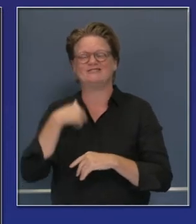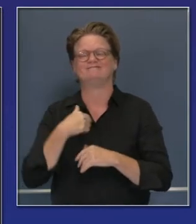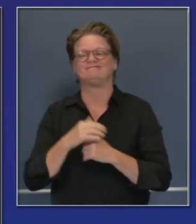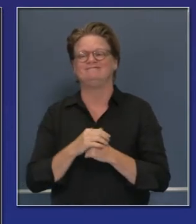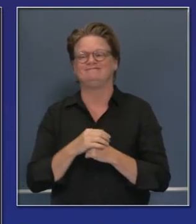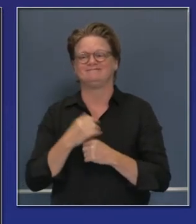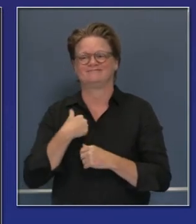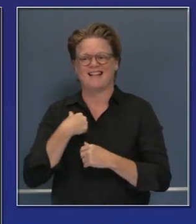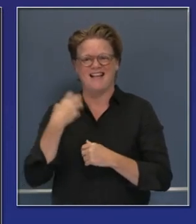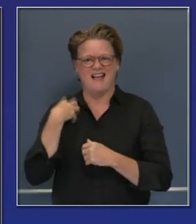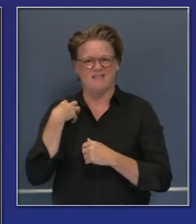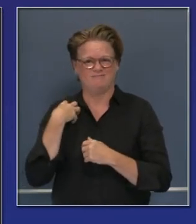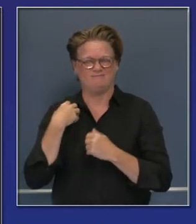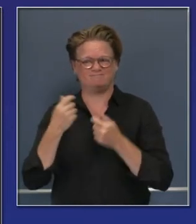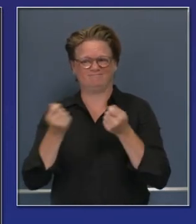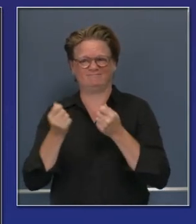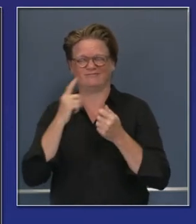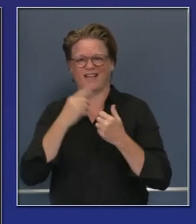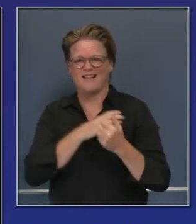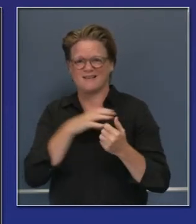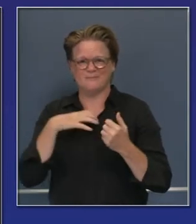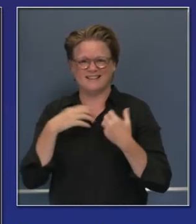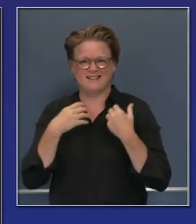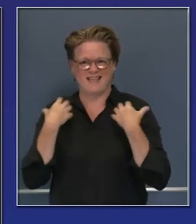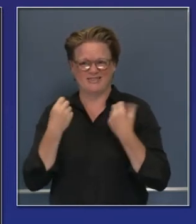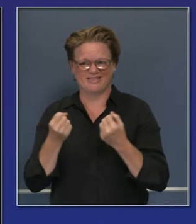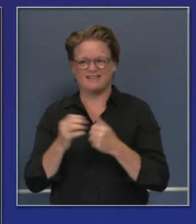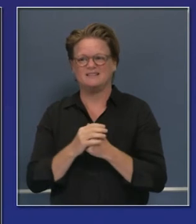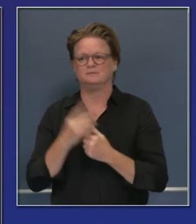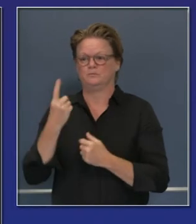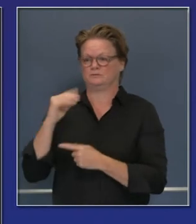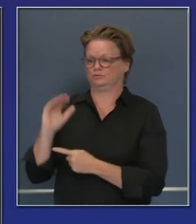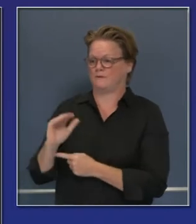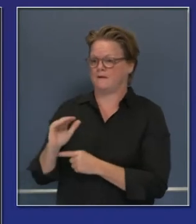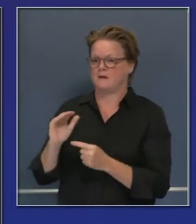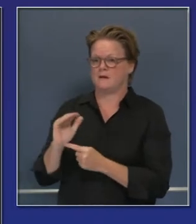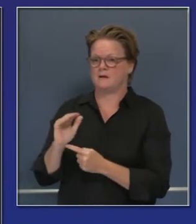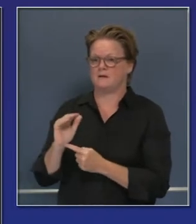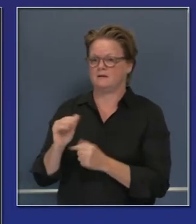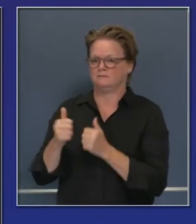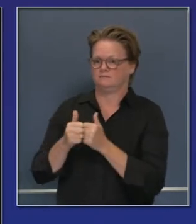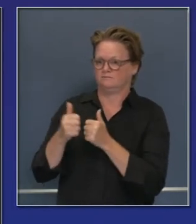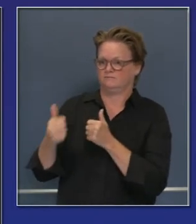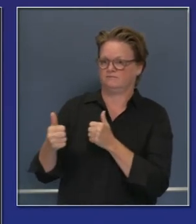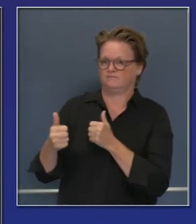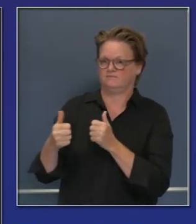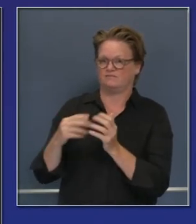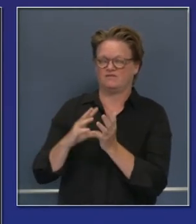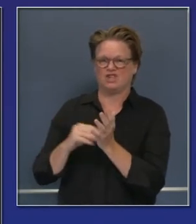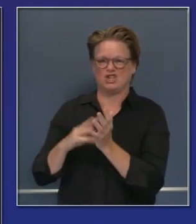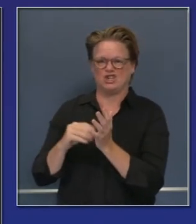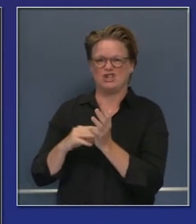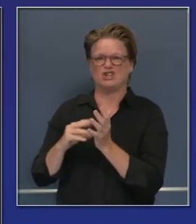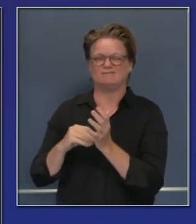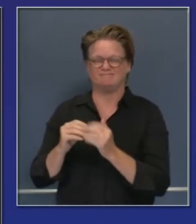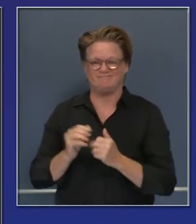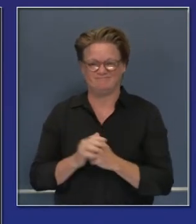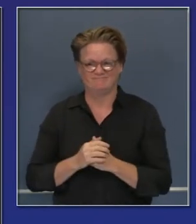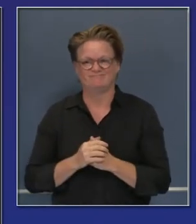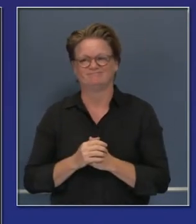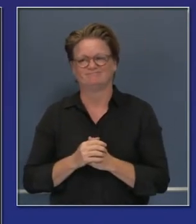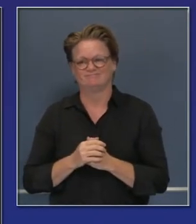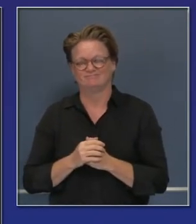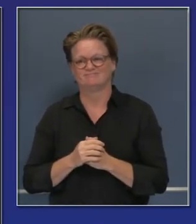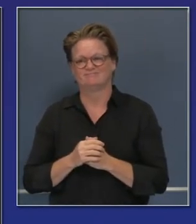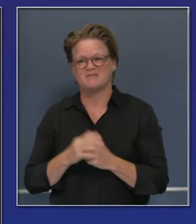Y como padre, ahora tengo un hijo que ha empezado la escuela, otro que va a empezar muy pronto. Y para nosotros,